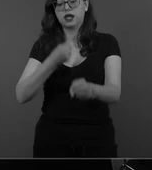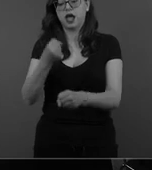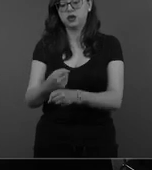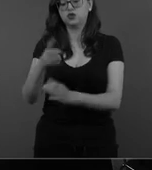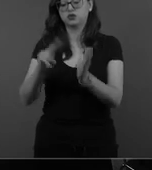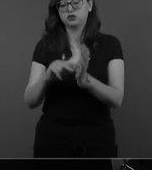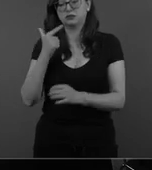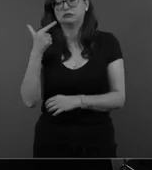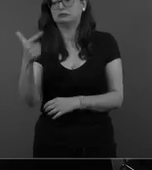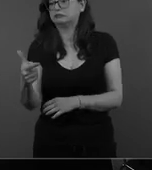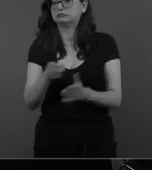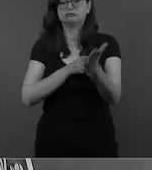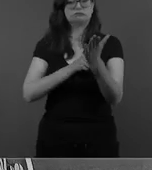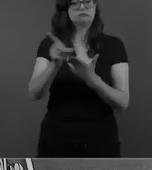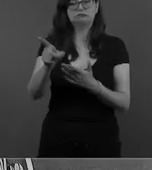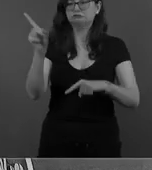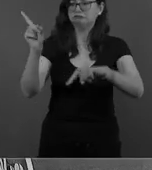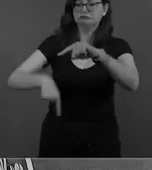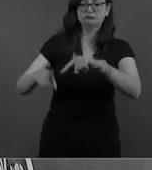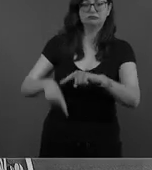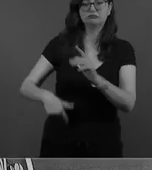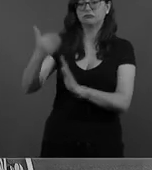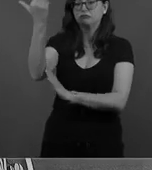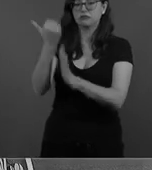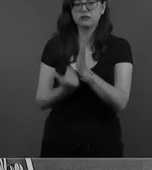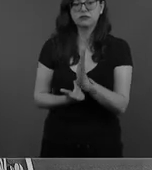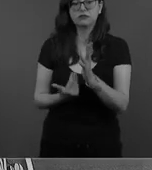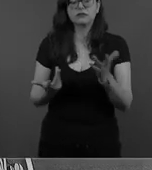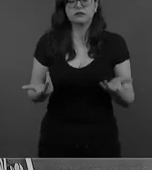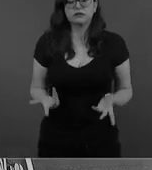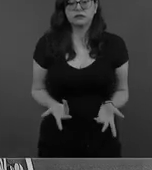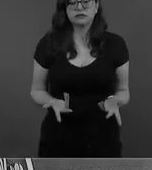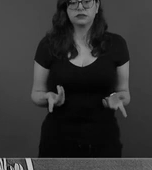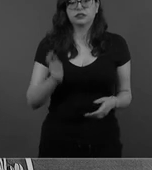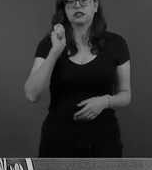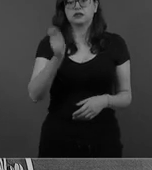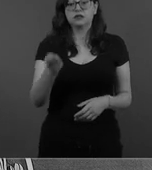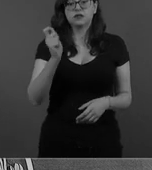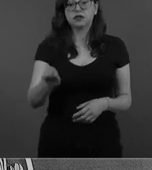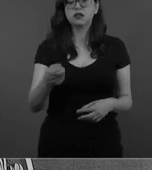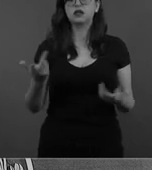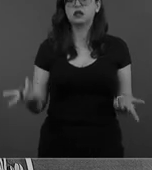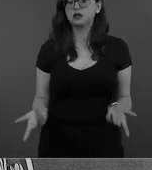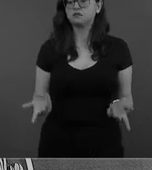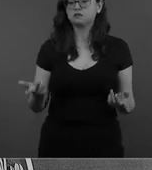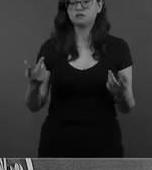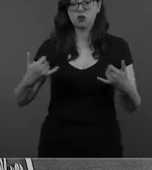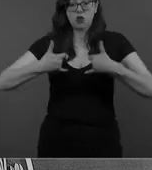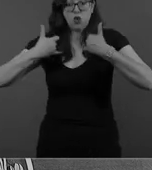antes y un después. Todos los que empezamos a trabajar después de estos años, pues estamos